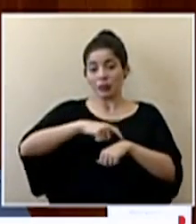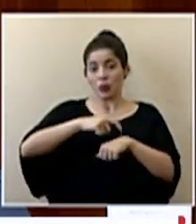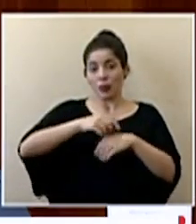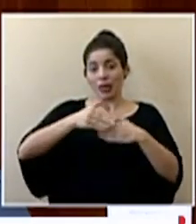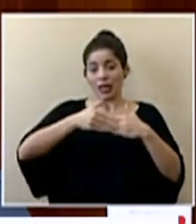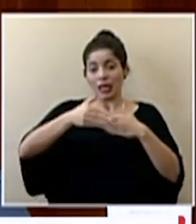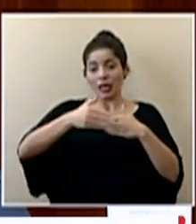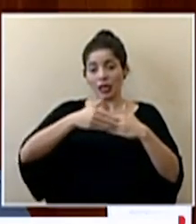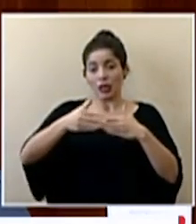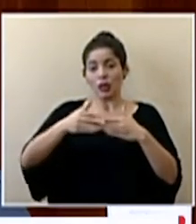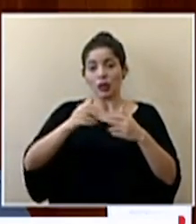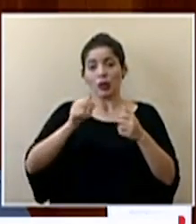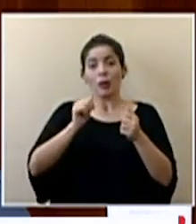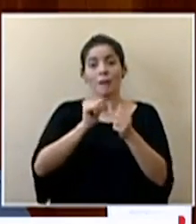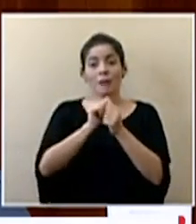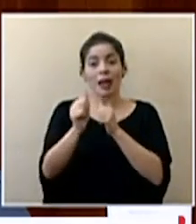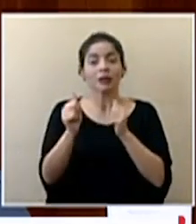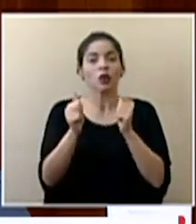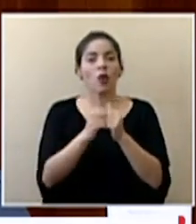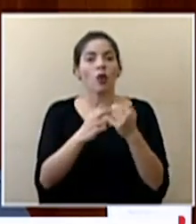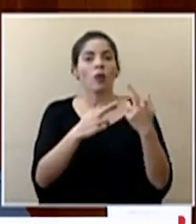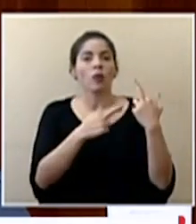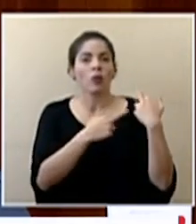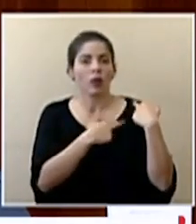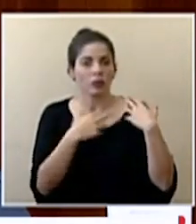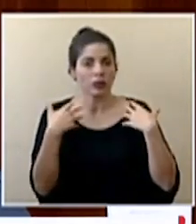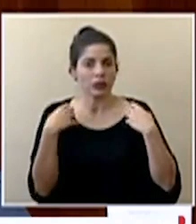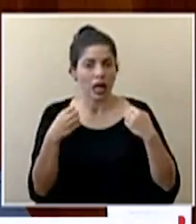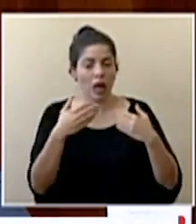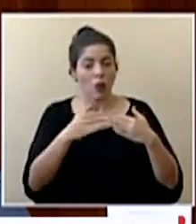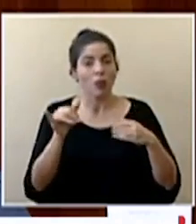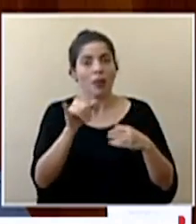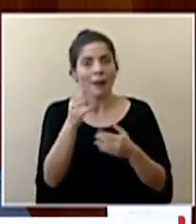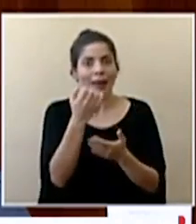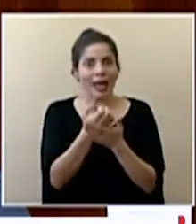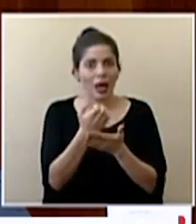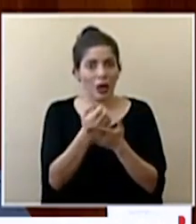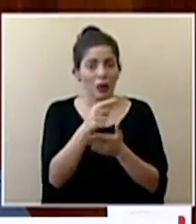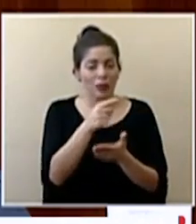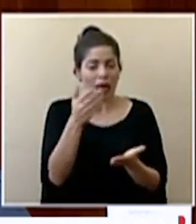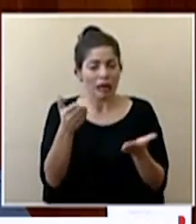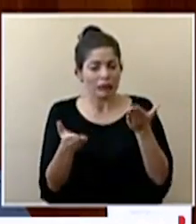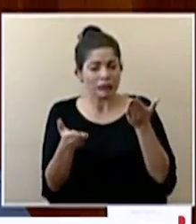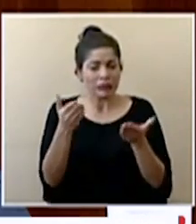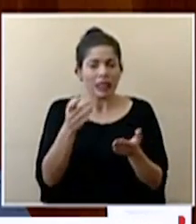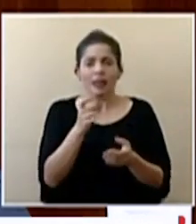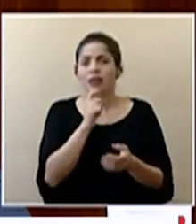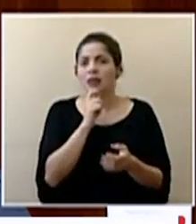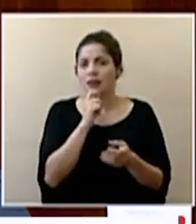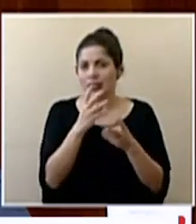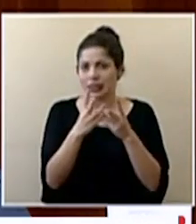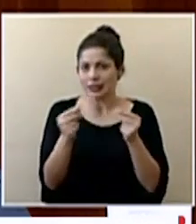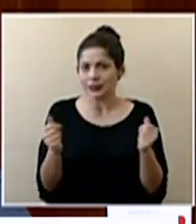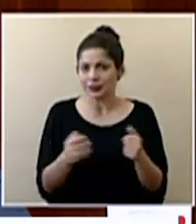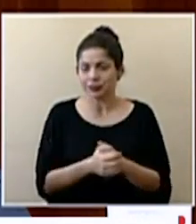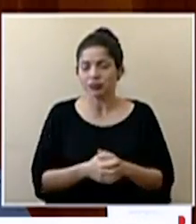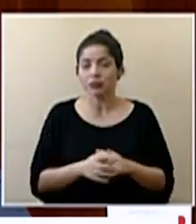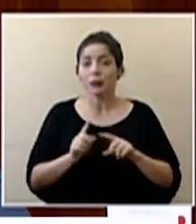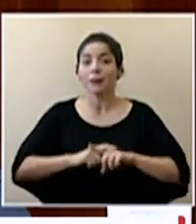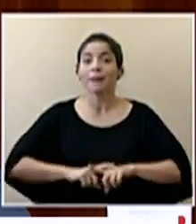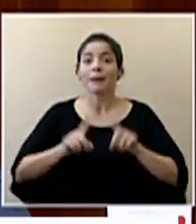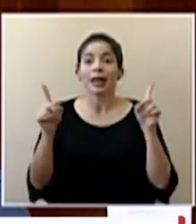pase de la forma más responsable desde el punto de vista de salud pero también económica y ese balance es difícil de conciliar pero